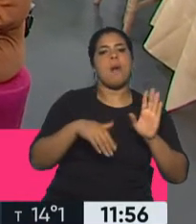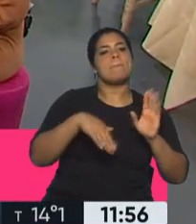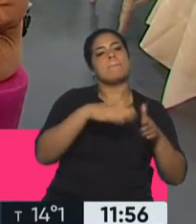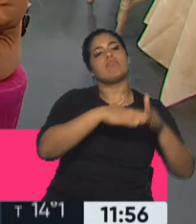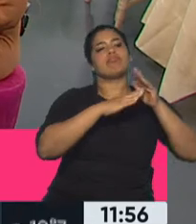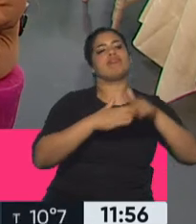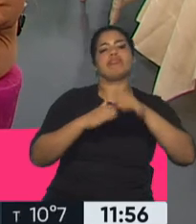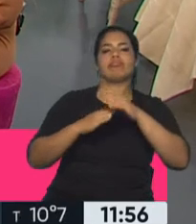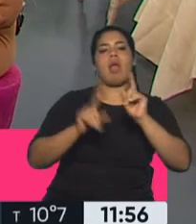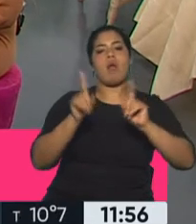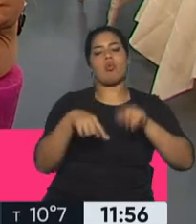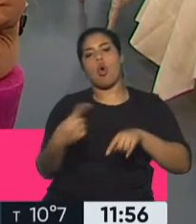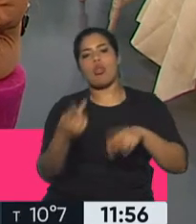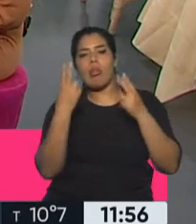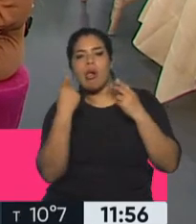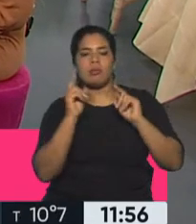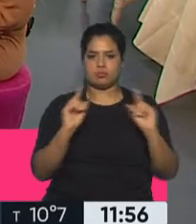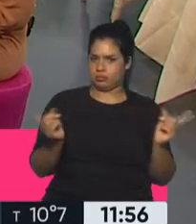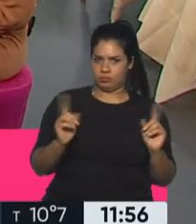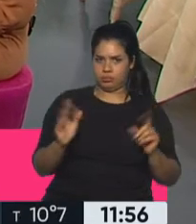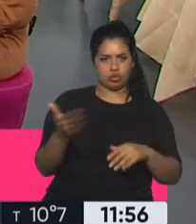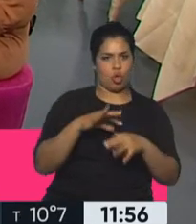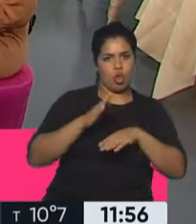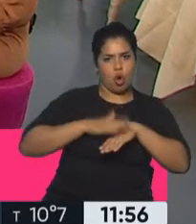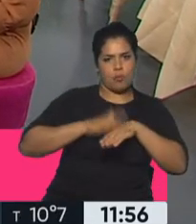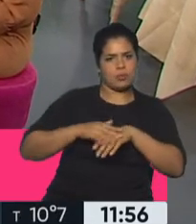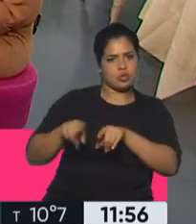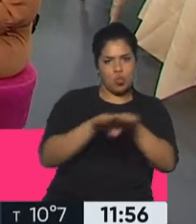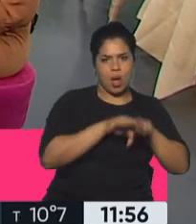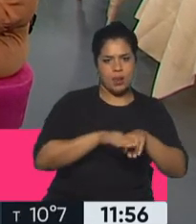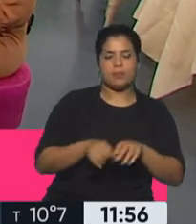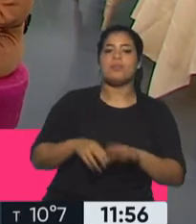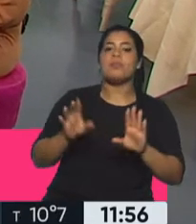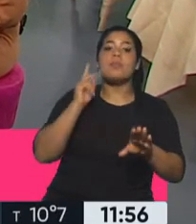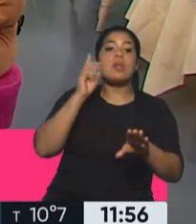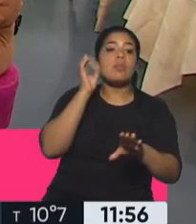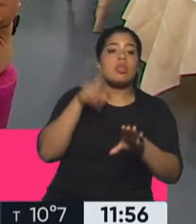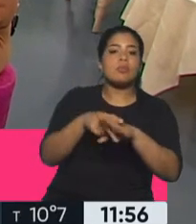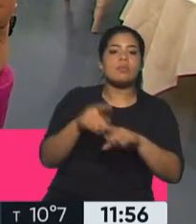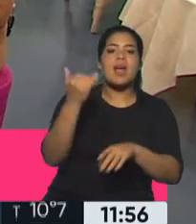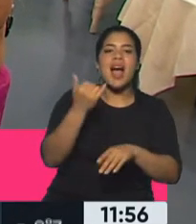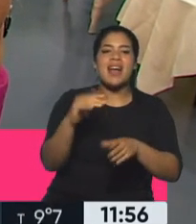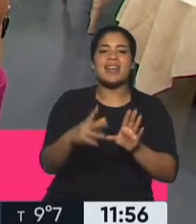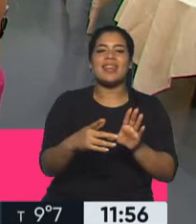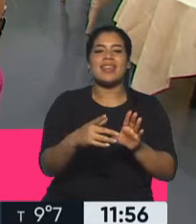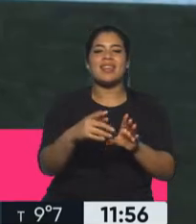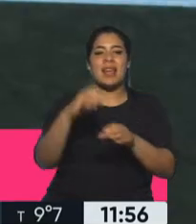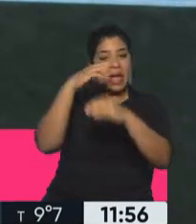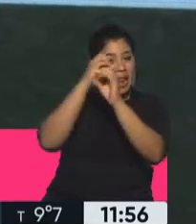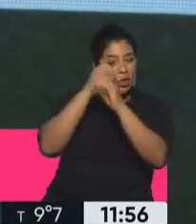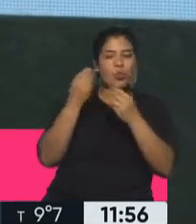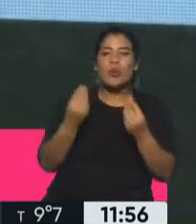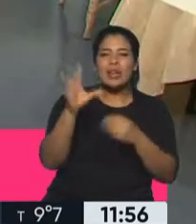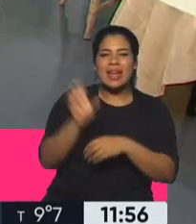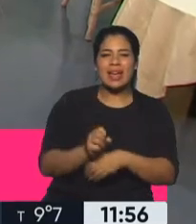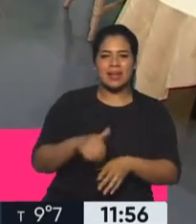personas que están involucradas y comprometidas. Bueno, les agradecemos. Sí, perdón, Andrés. No, la última cosa que está. Tiene un caleidoscopio. Me gustaría que cuente por qué tiene un caleidoscopio.